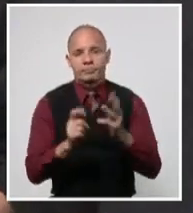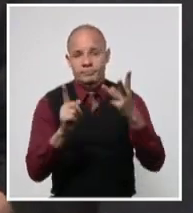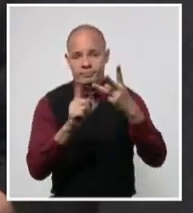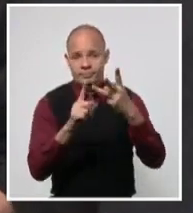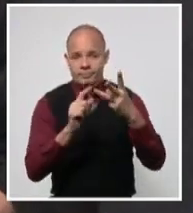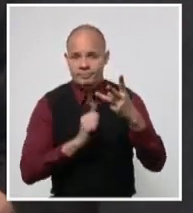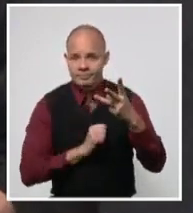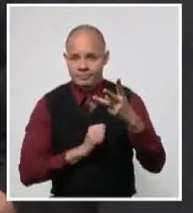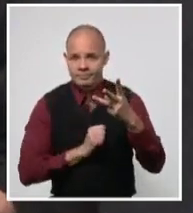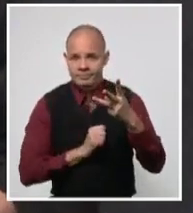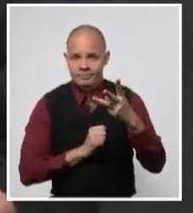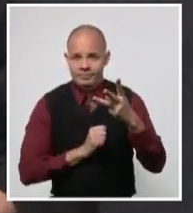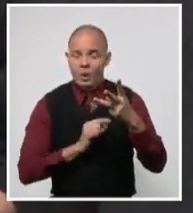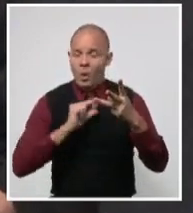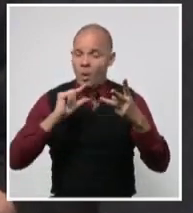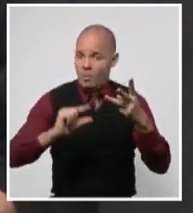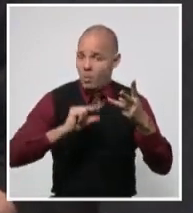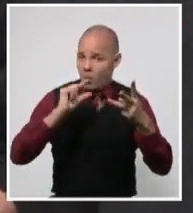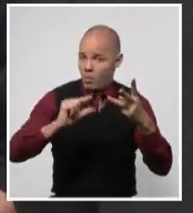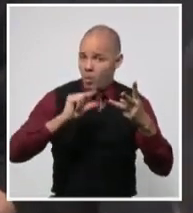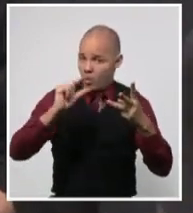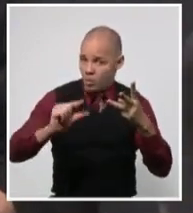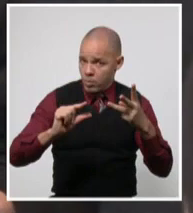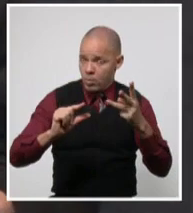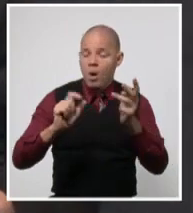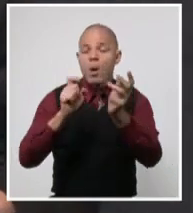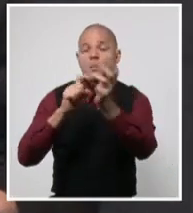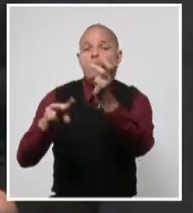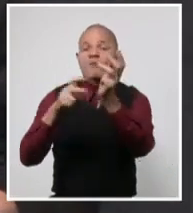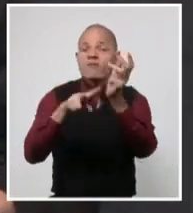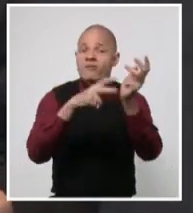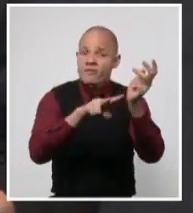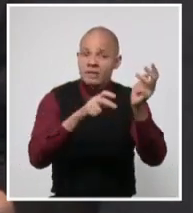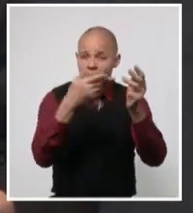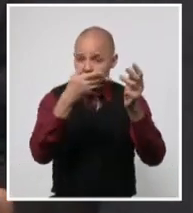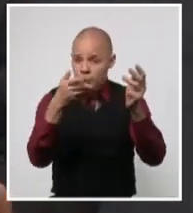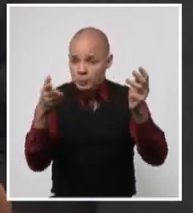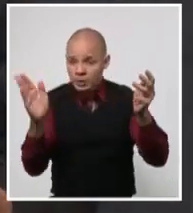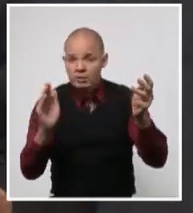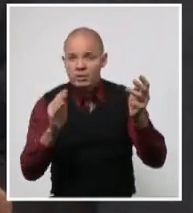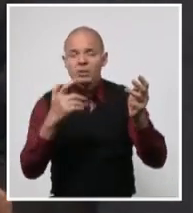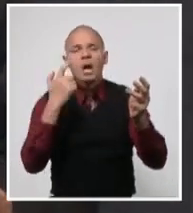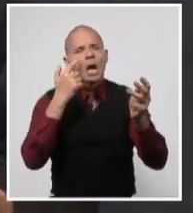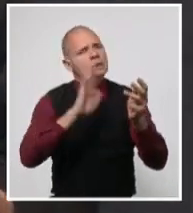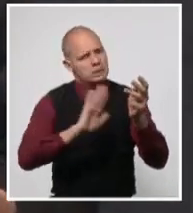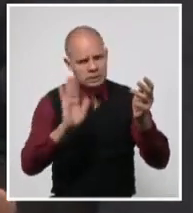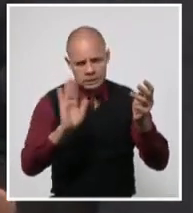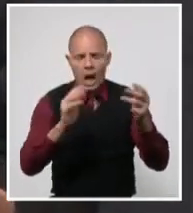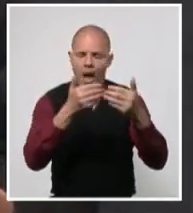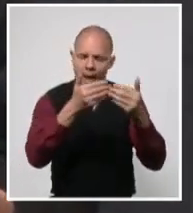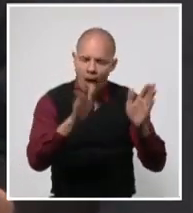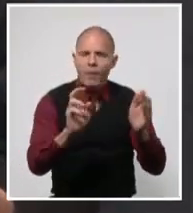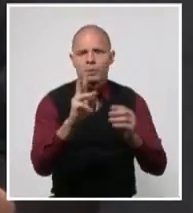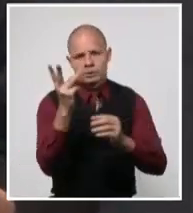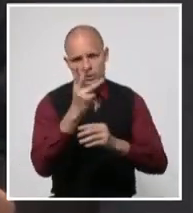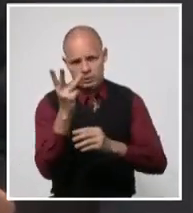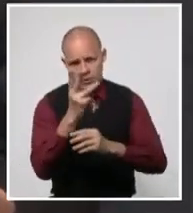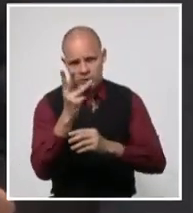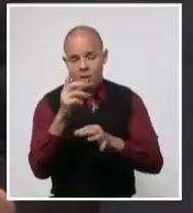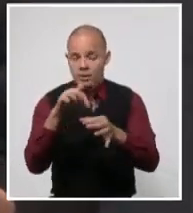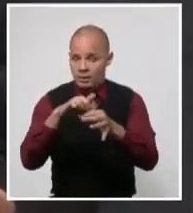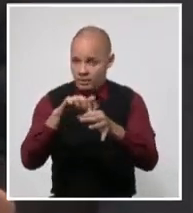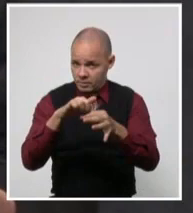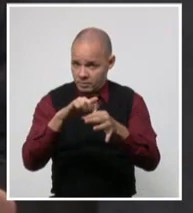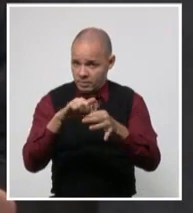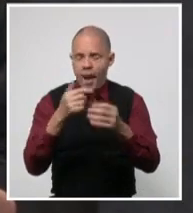pasar de manera gradual a la tercera fase al resto de las provincias del país y al municipio